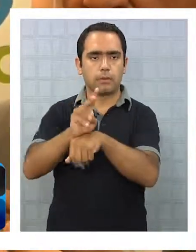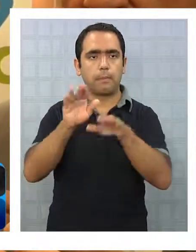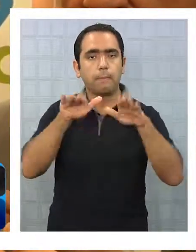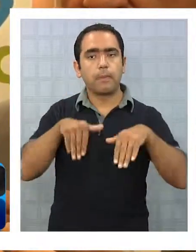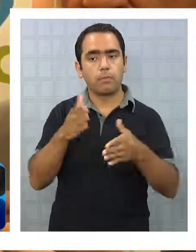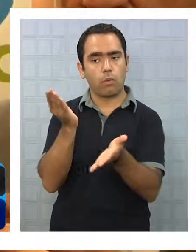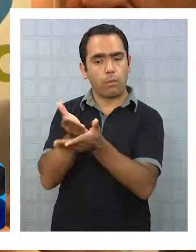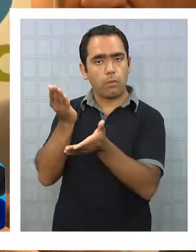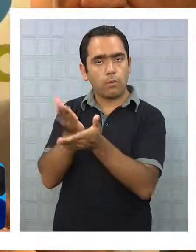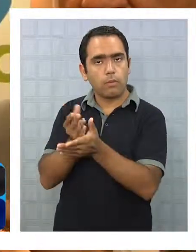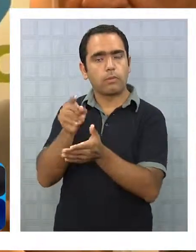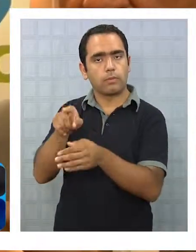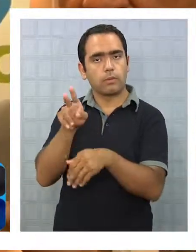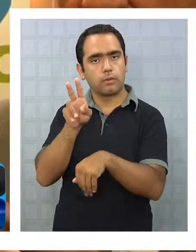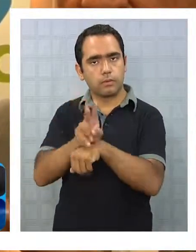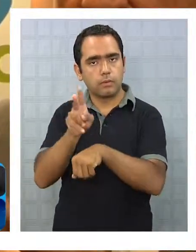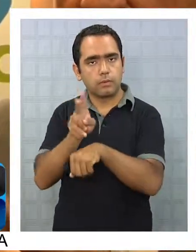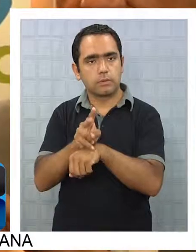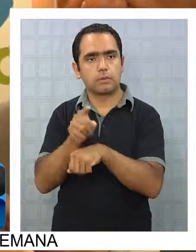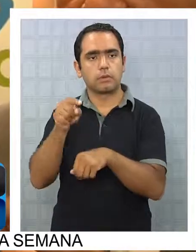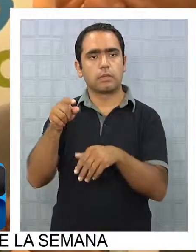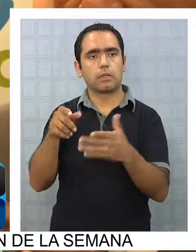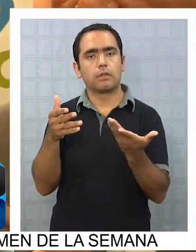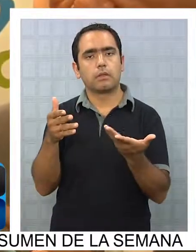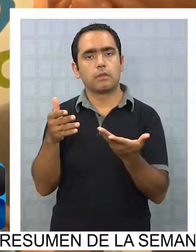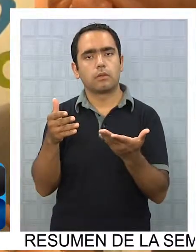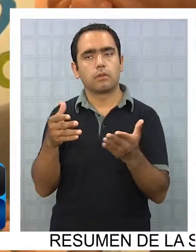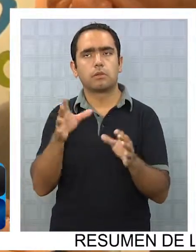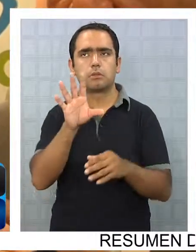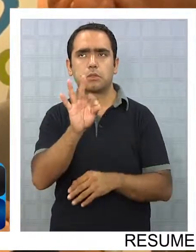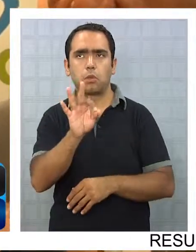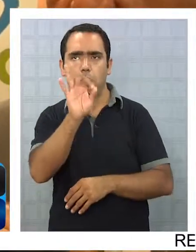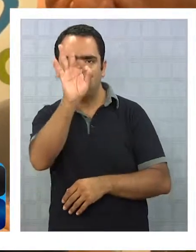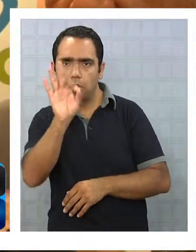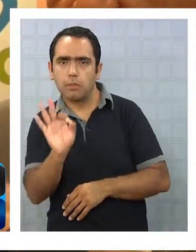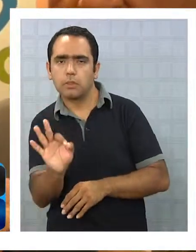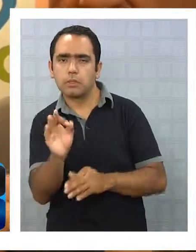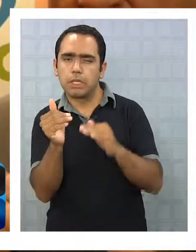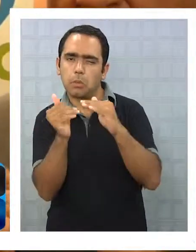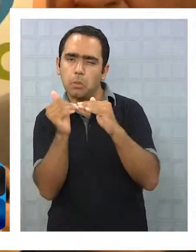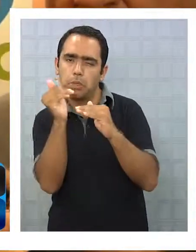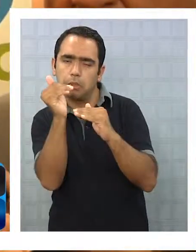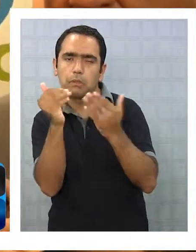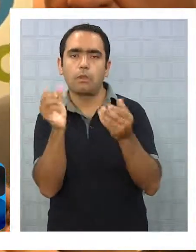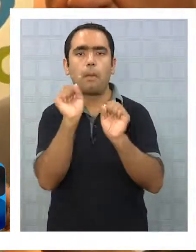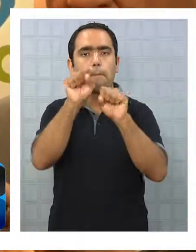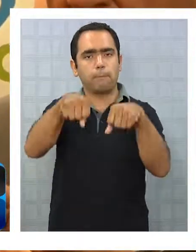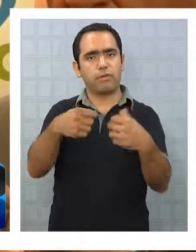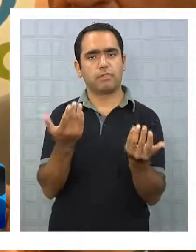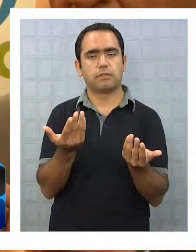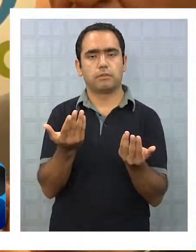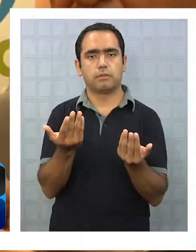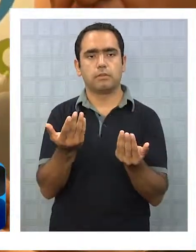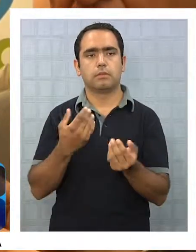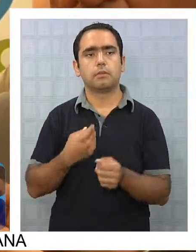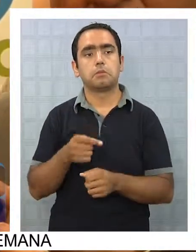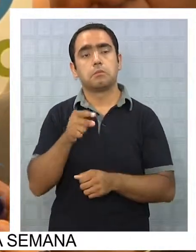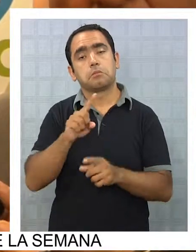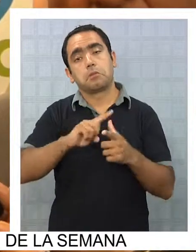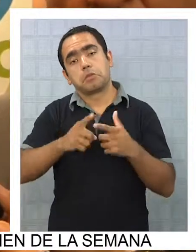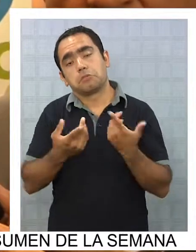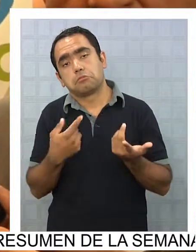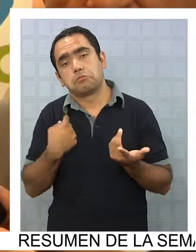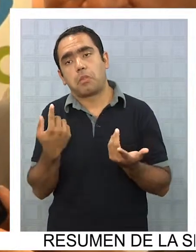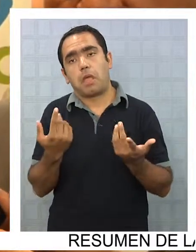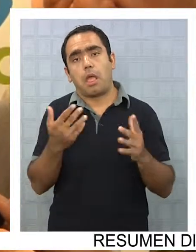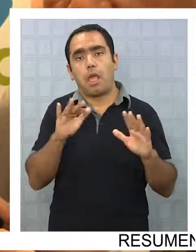Profesores alcanzó un 50% o un poquito más de aprobación, entonces vamos a ver cuál